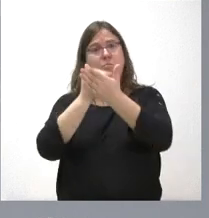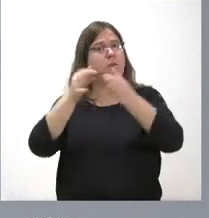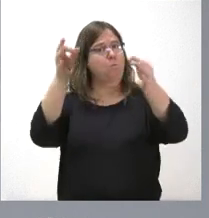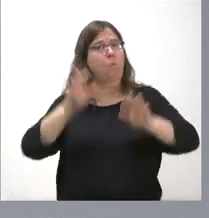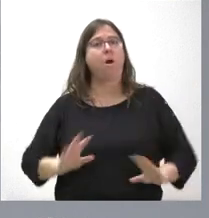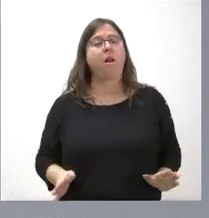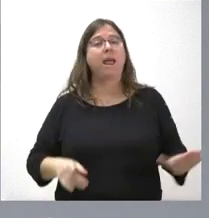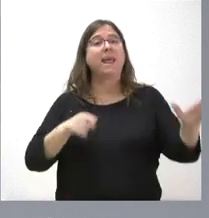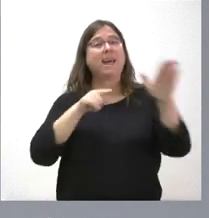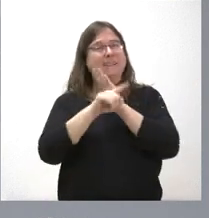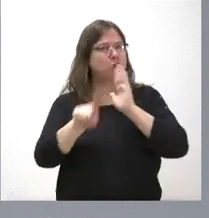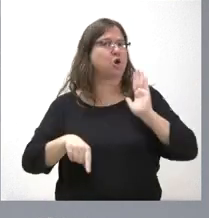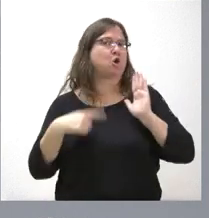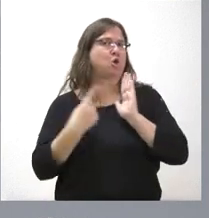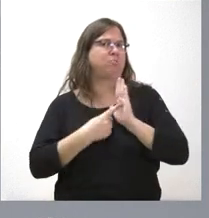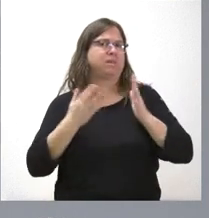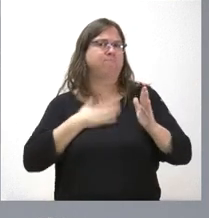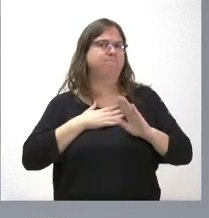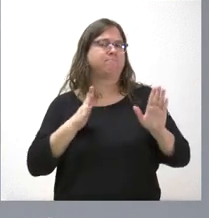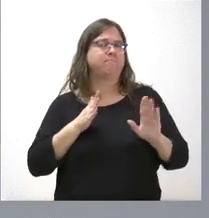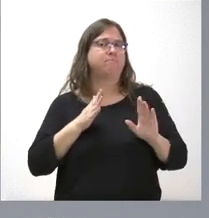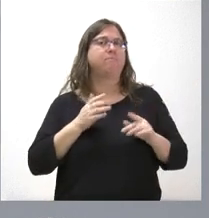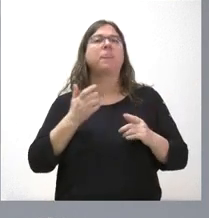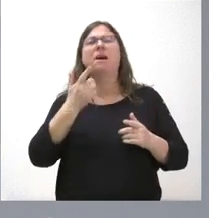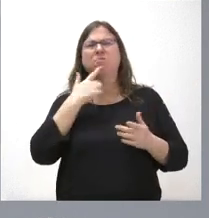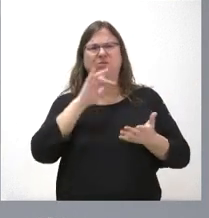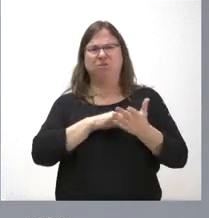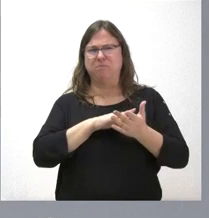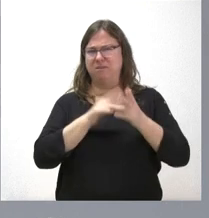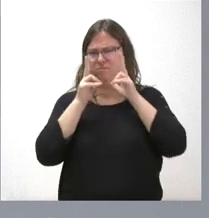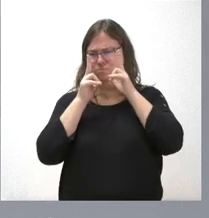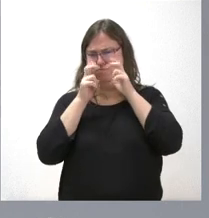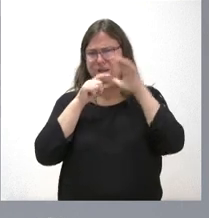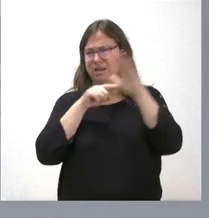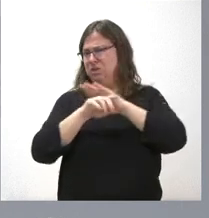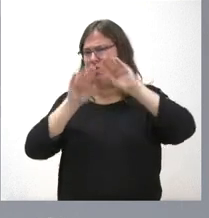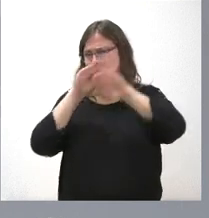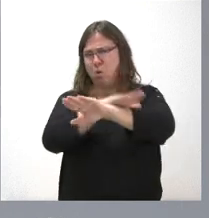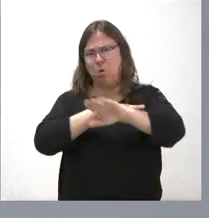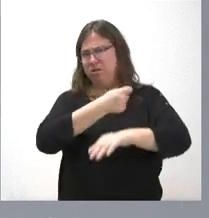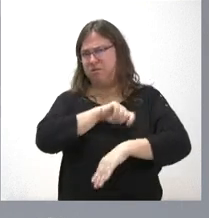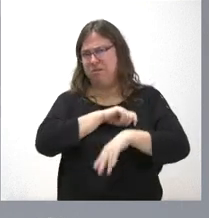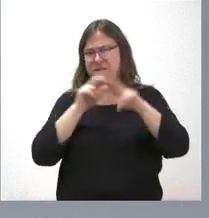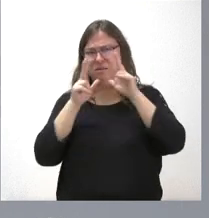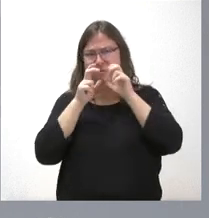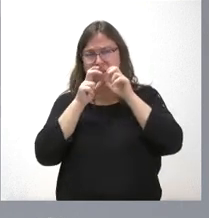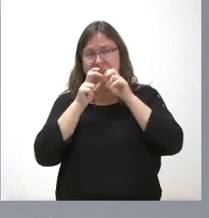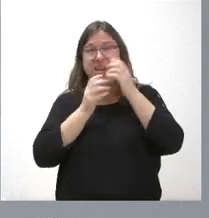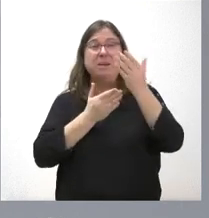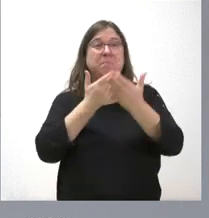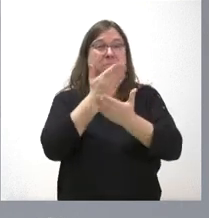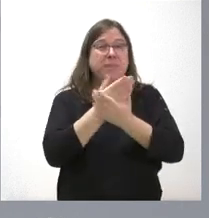La gestión integral del mismo, sobre todo ante el desastre de gestión del Gobierno de España, se concede un tercio